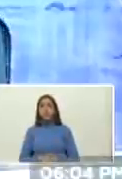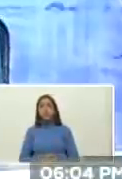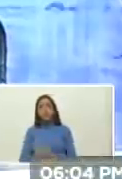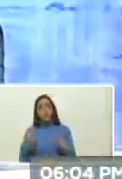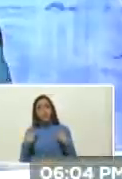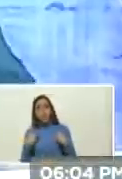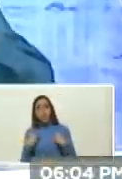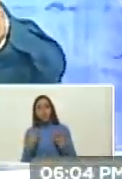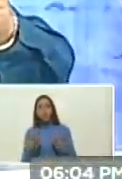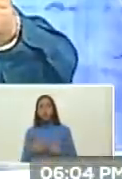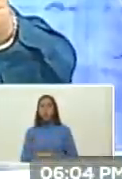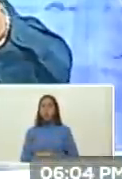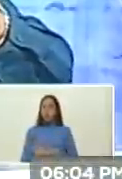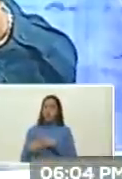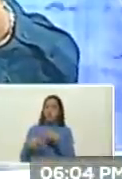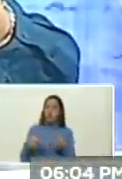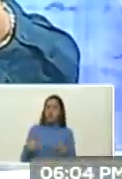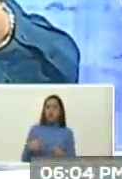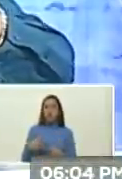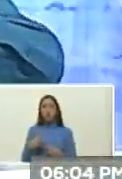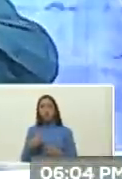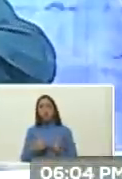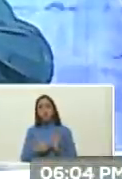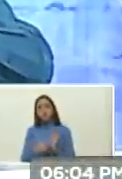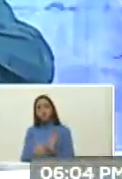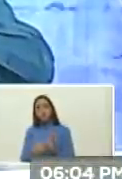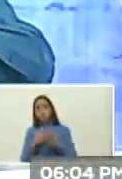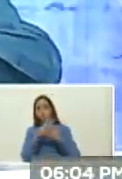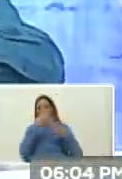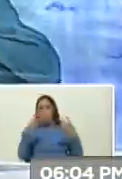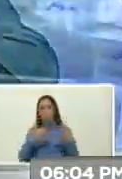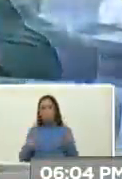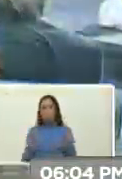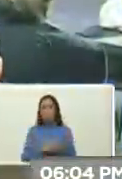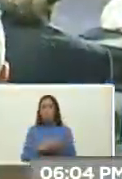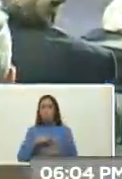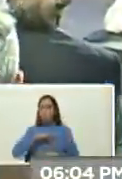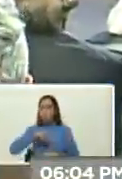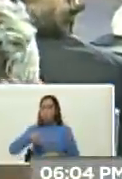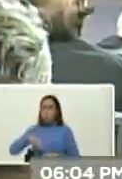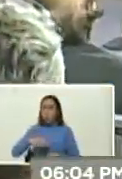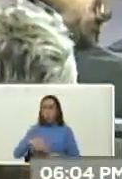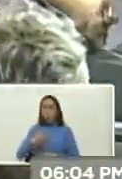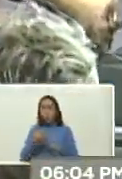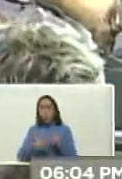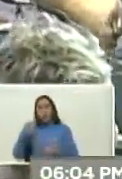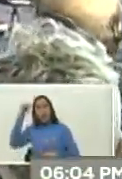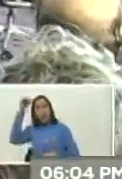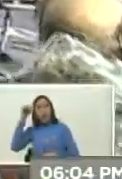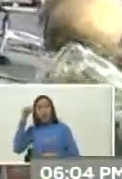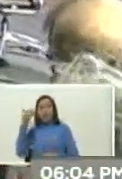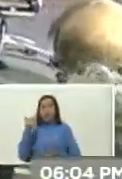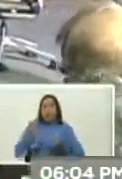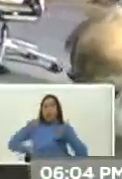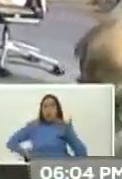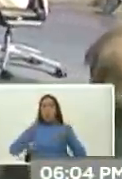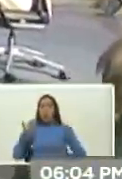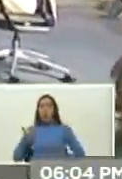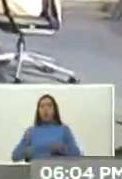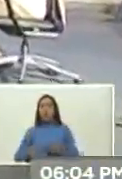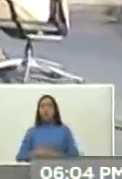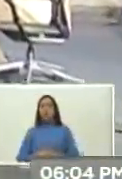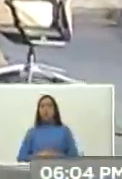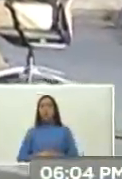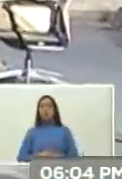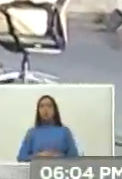como apartheid tres elementos clave tres elementos clave que nosotros pudiéramos hacer un análisis comparativo entre